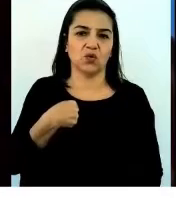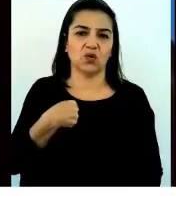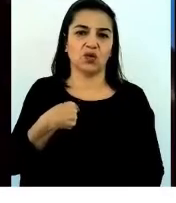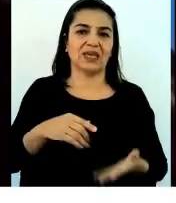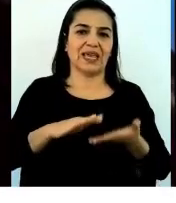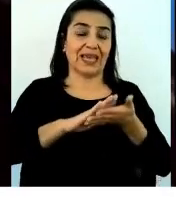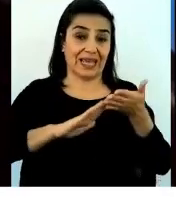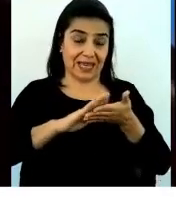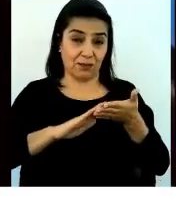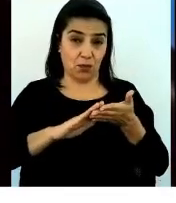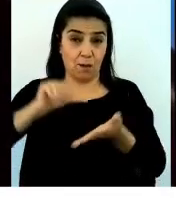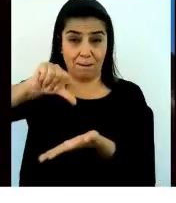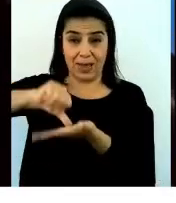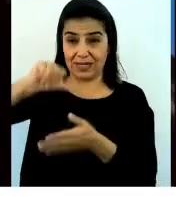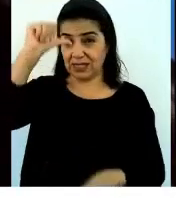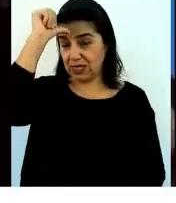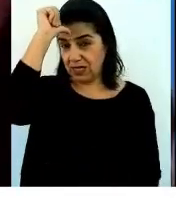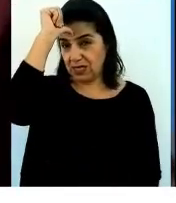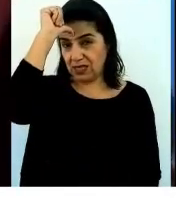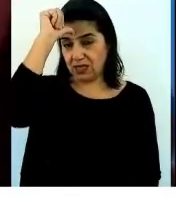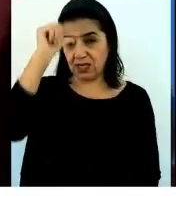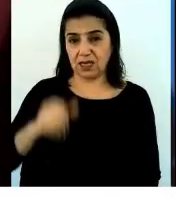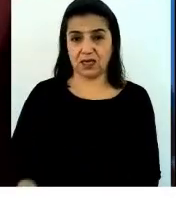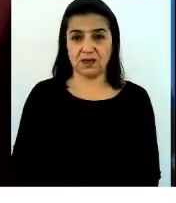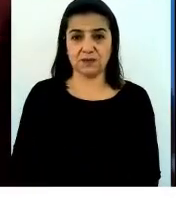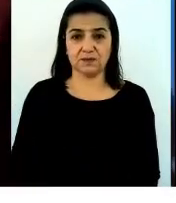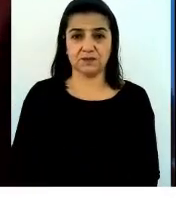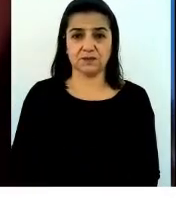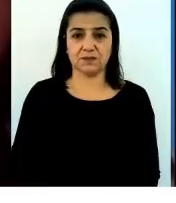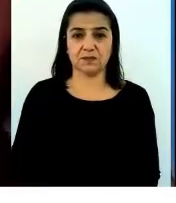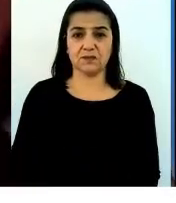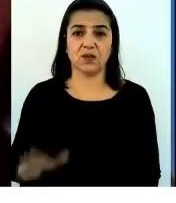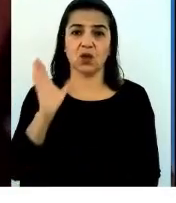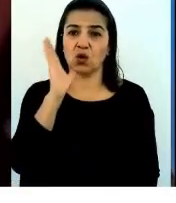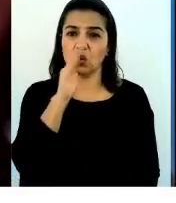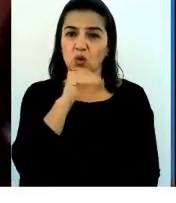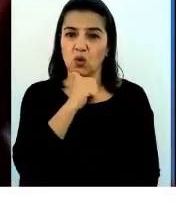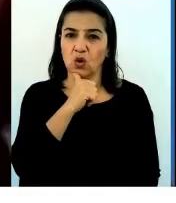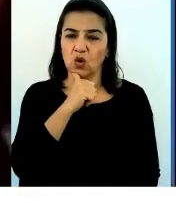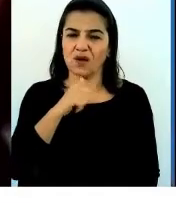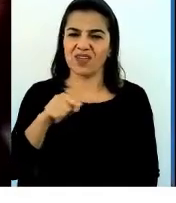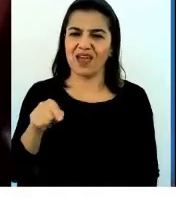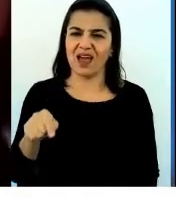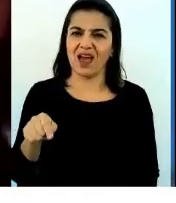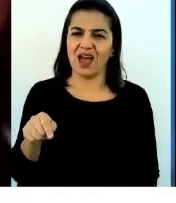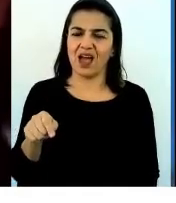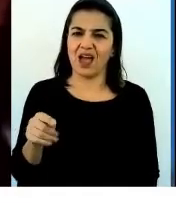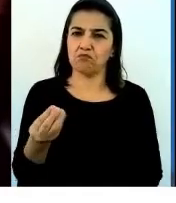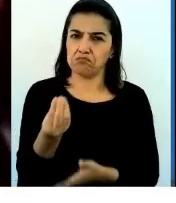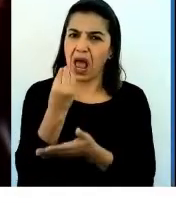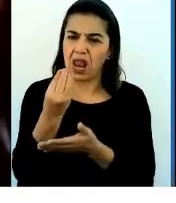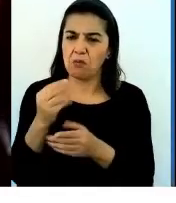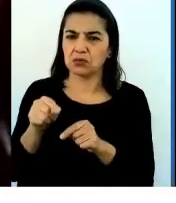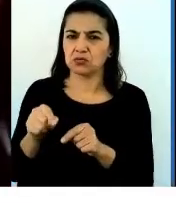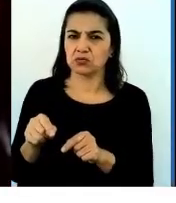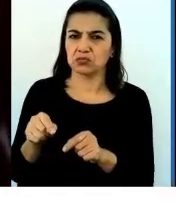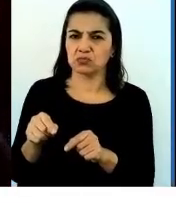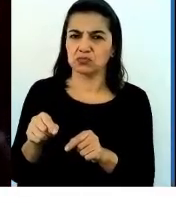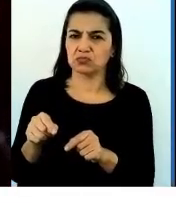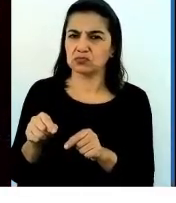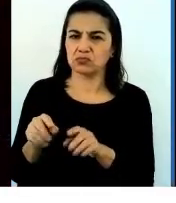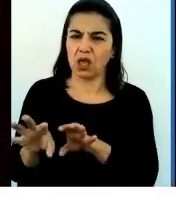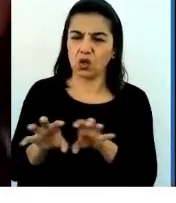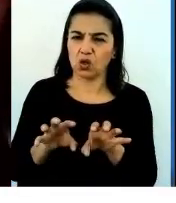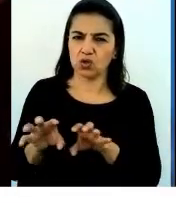en India, no tenías al millet, millet en los subsidies. El millet es un producto